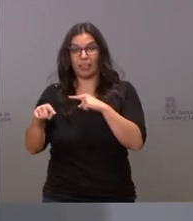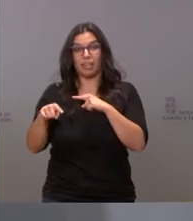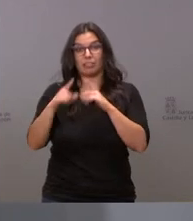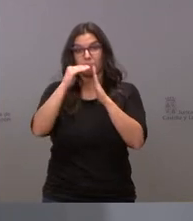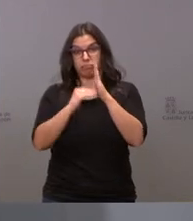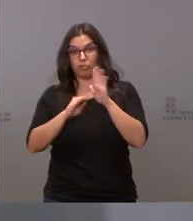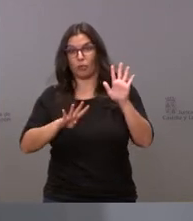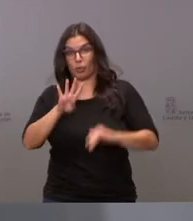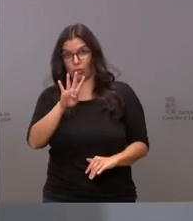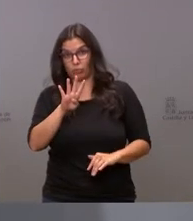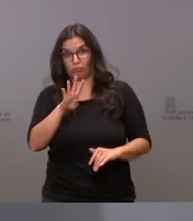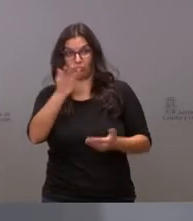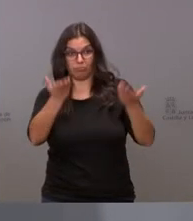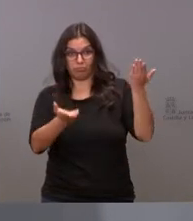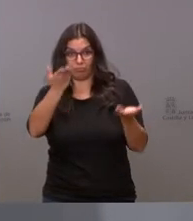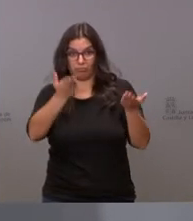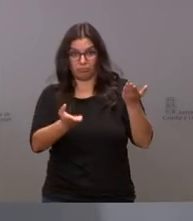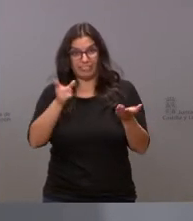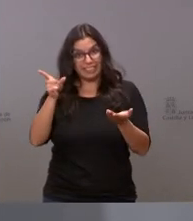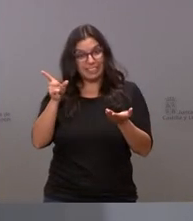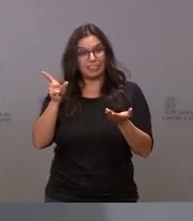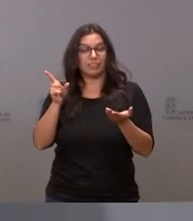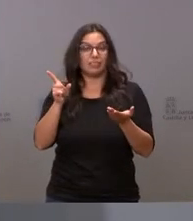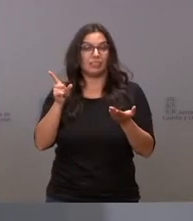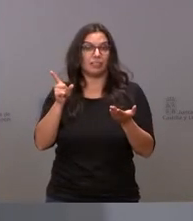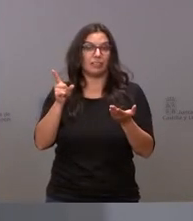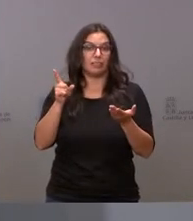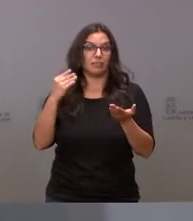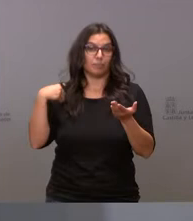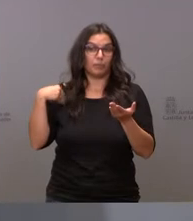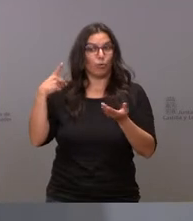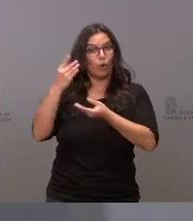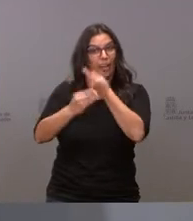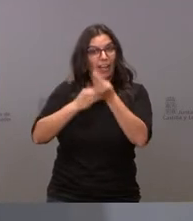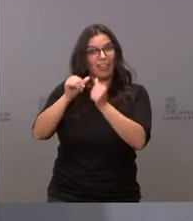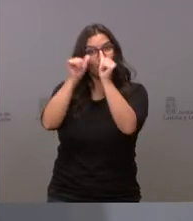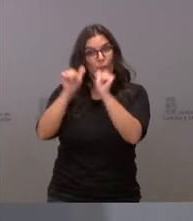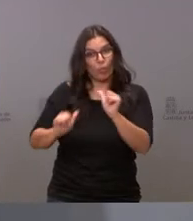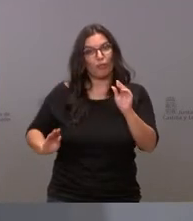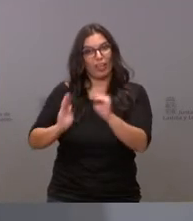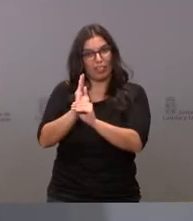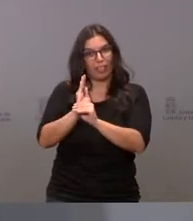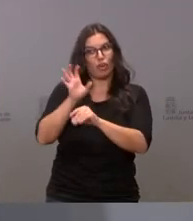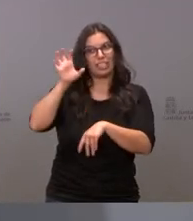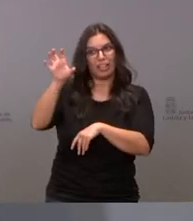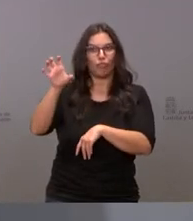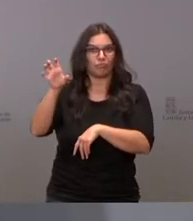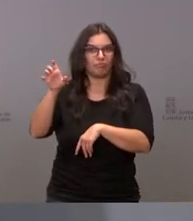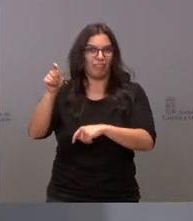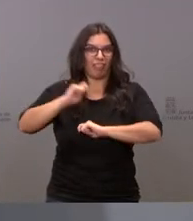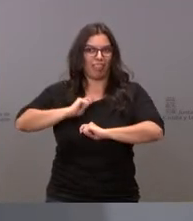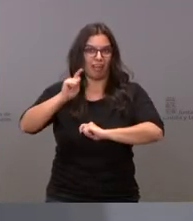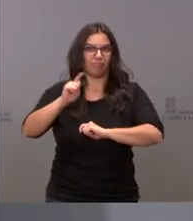eso es que correspondería a lo que hace el modelo de financiación el Estado con nosotros es decir